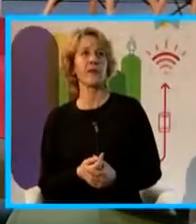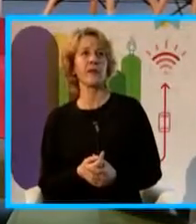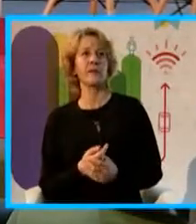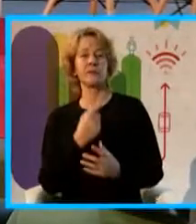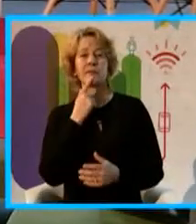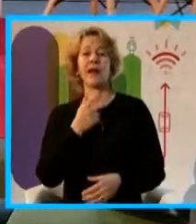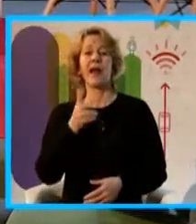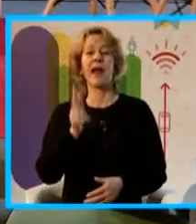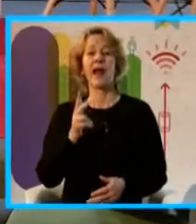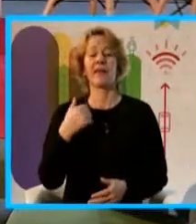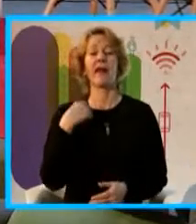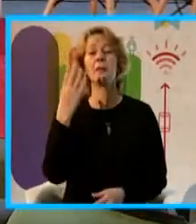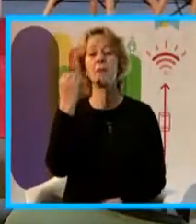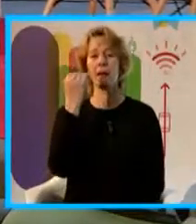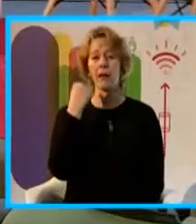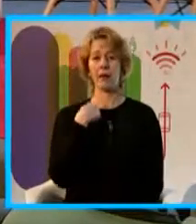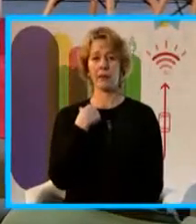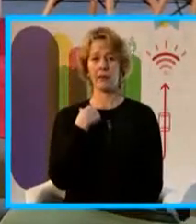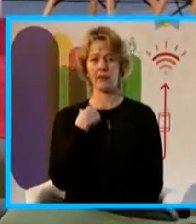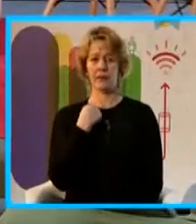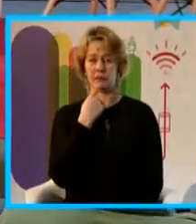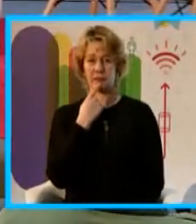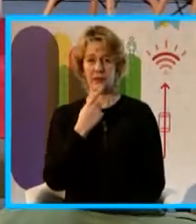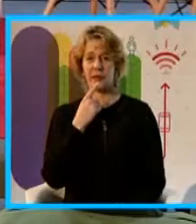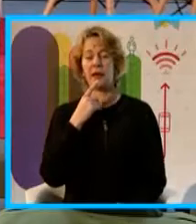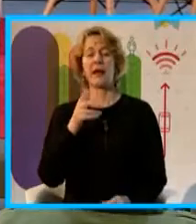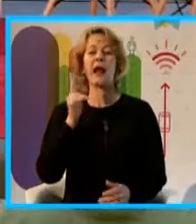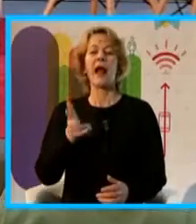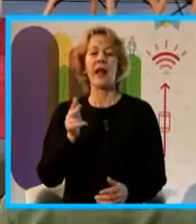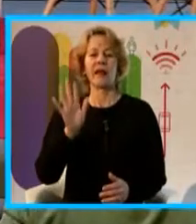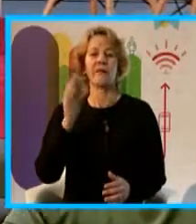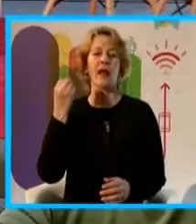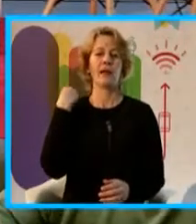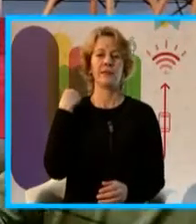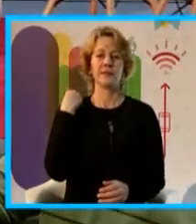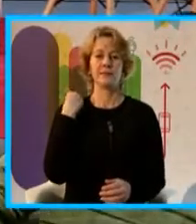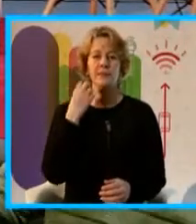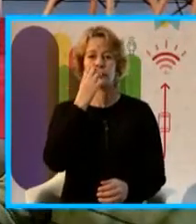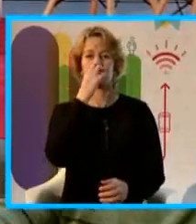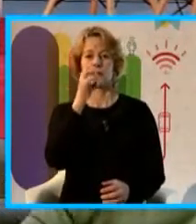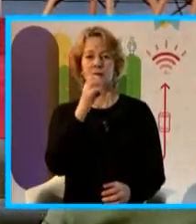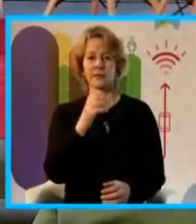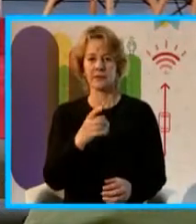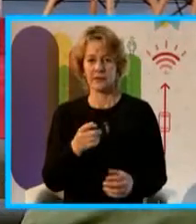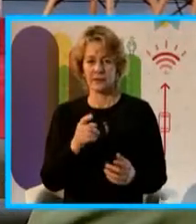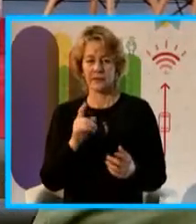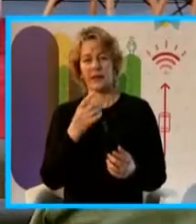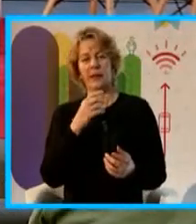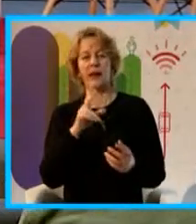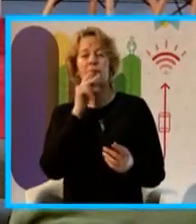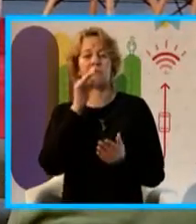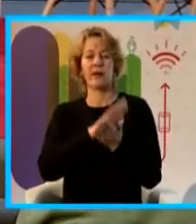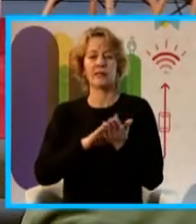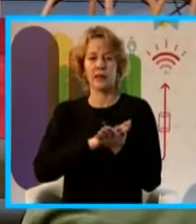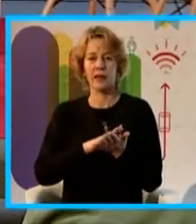La heladera me habla, se trata de que la heladera me va a avisar cuando está vacía y va a hacer el llamado al supermercado, ese